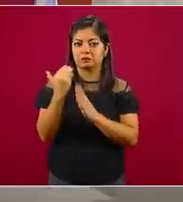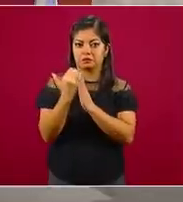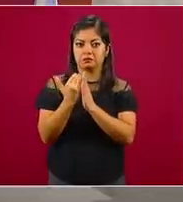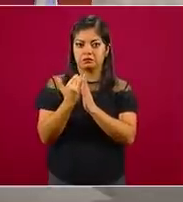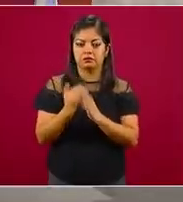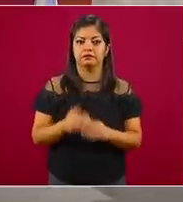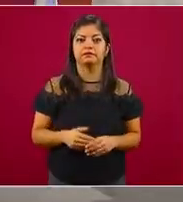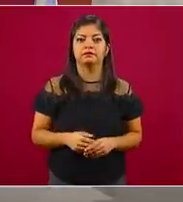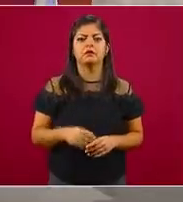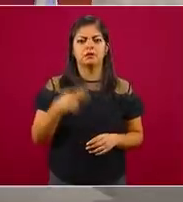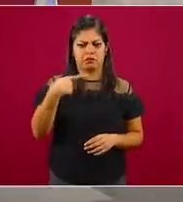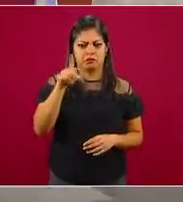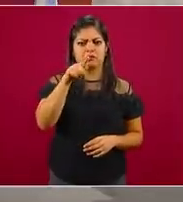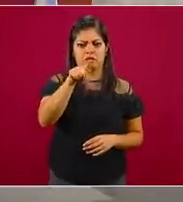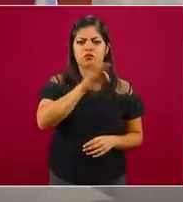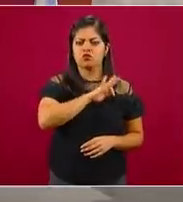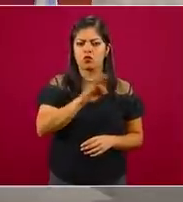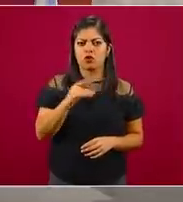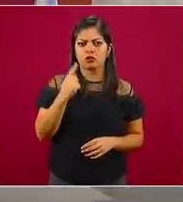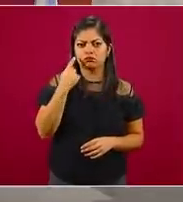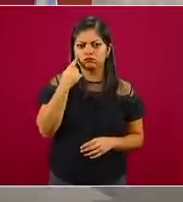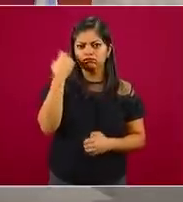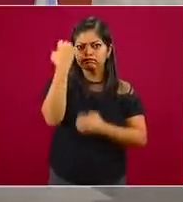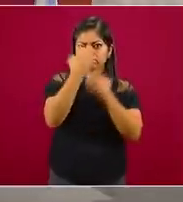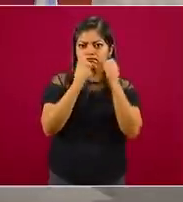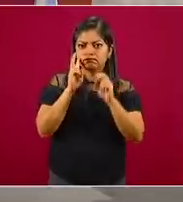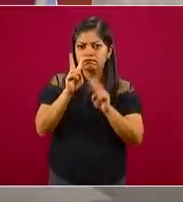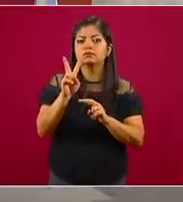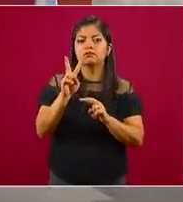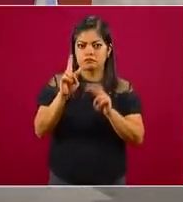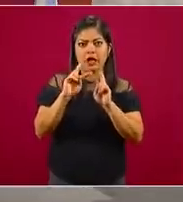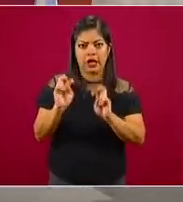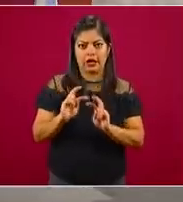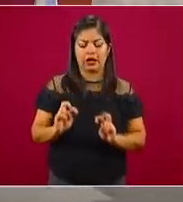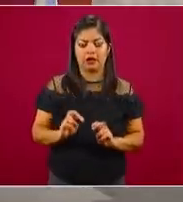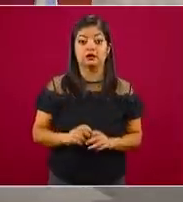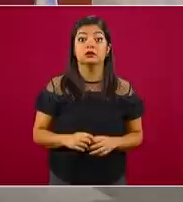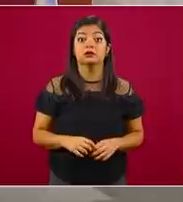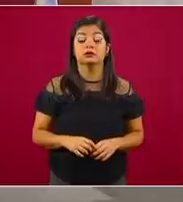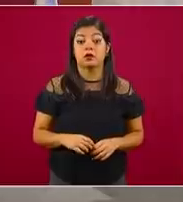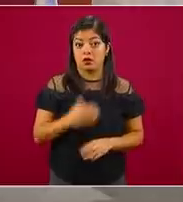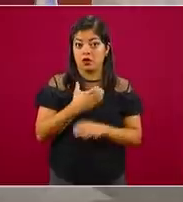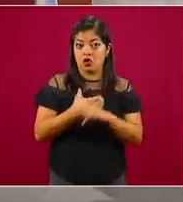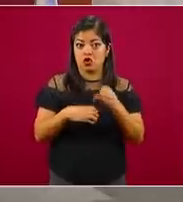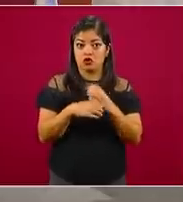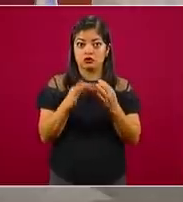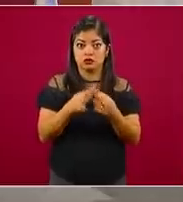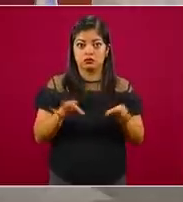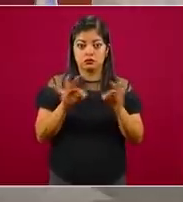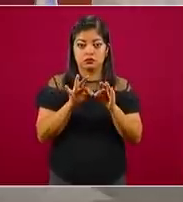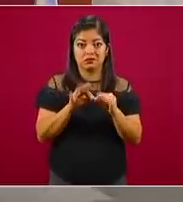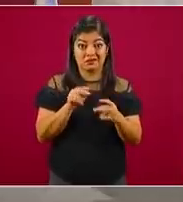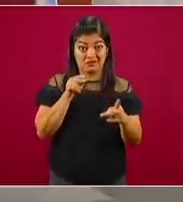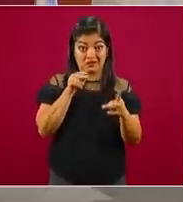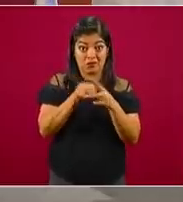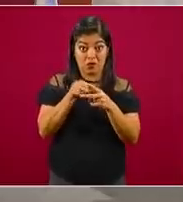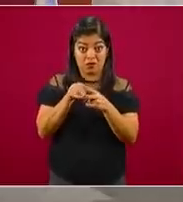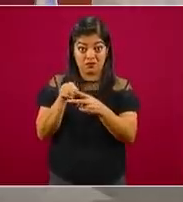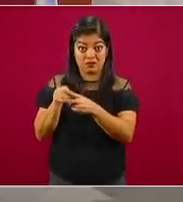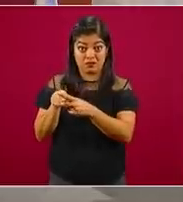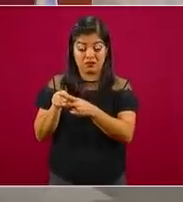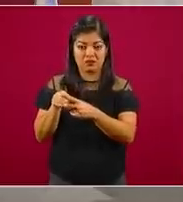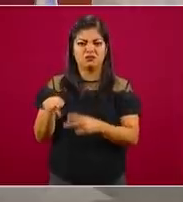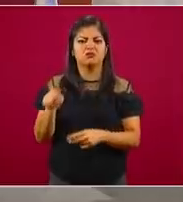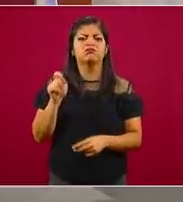Adelante, pero ustedes pueden hacer el análisis. Ahora, una cosa importante es que hay que ver que el homicidio doloso